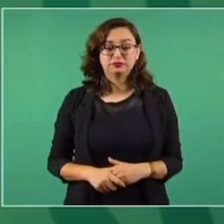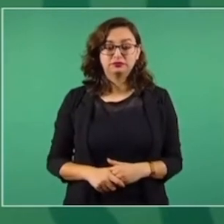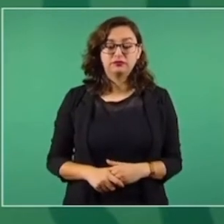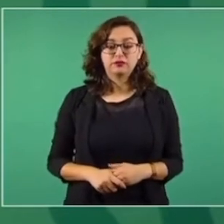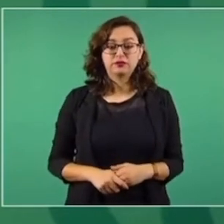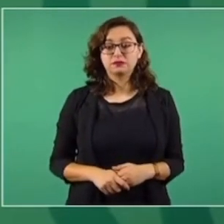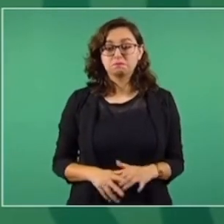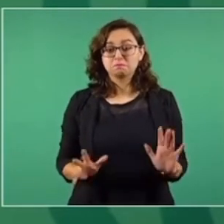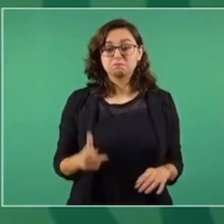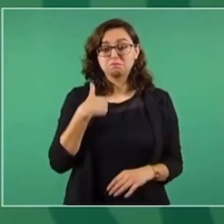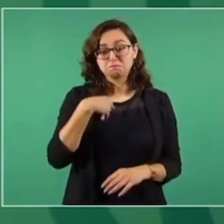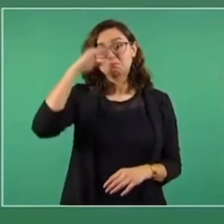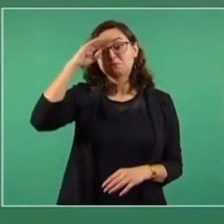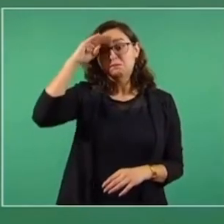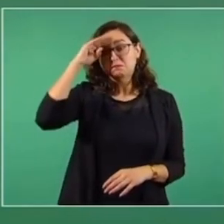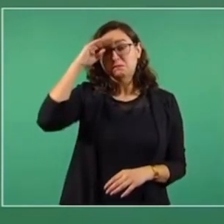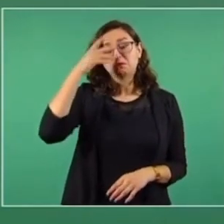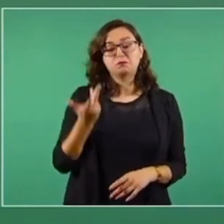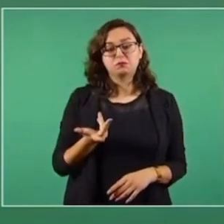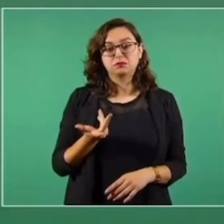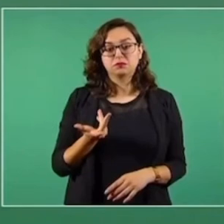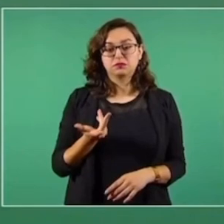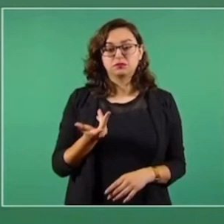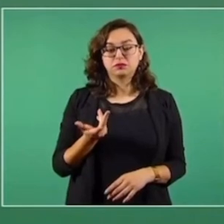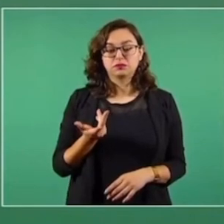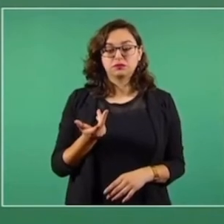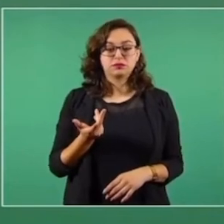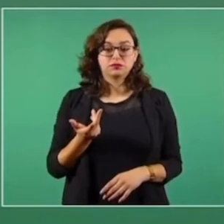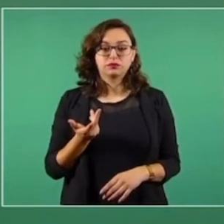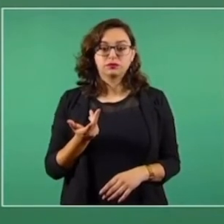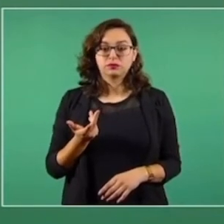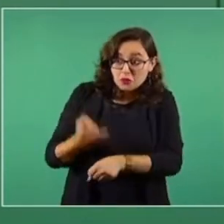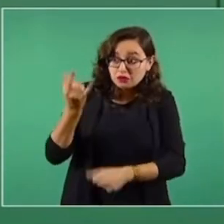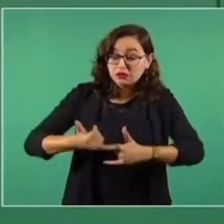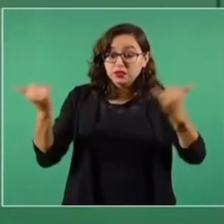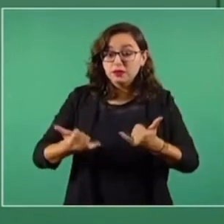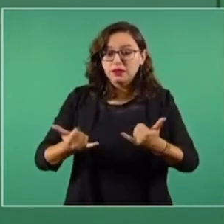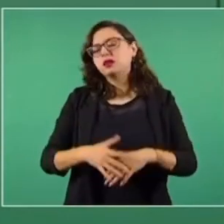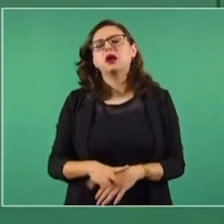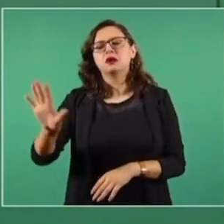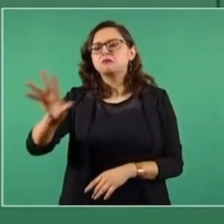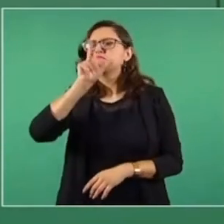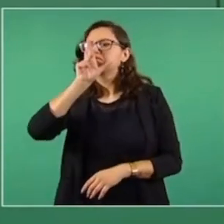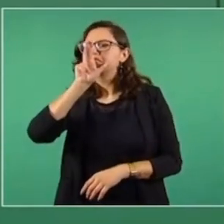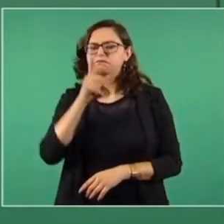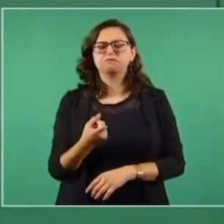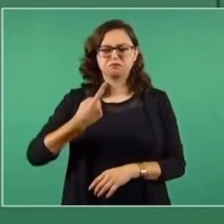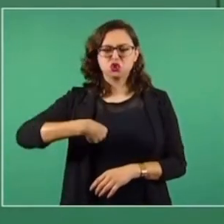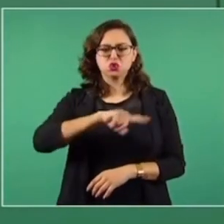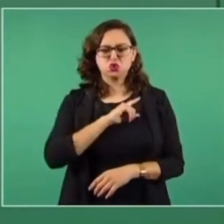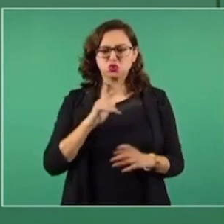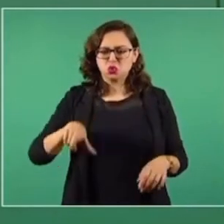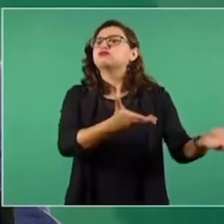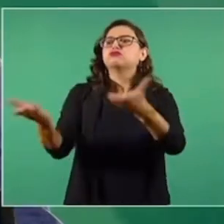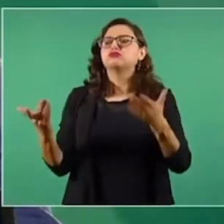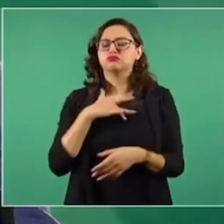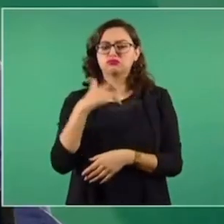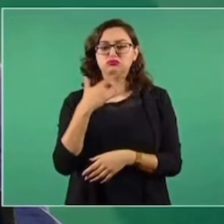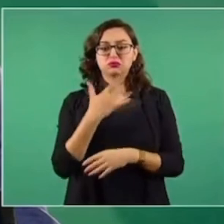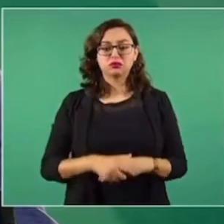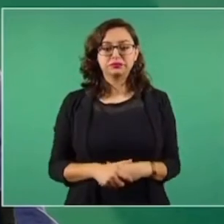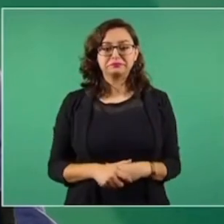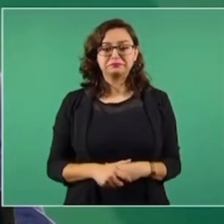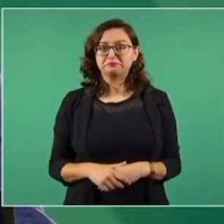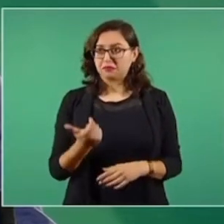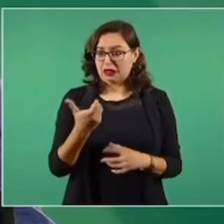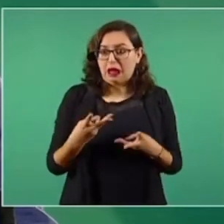yo pensé, si no van a cumplir con la Constitución. Nosotros convocamos a ciudadanos para que nos ayuden a hacerlo. Estoy seguro